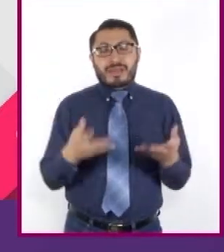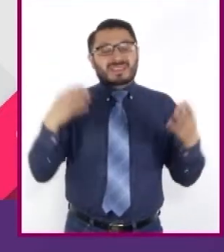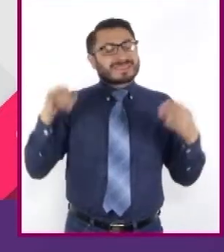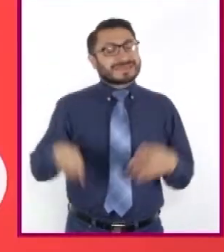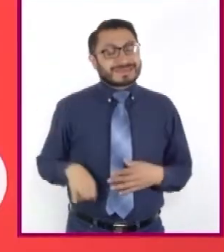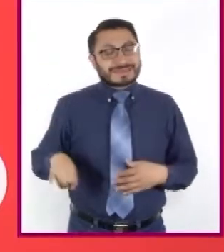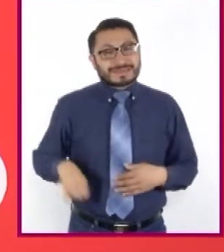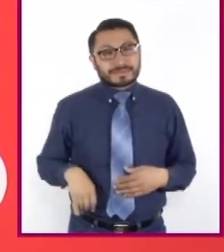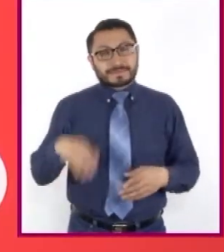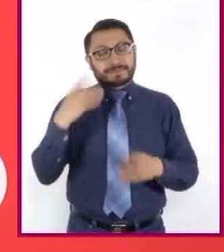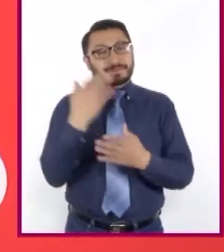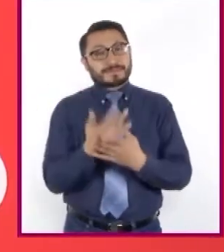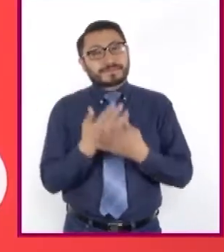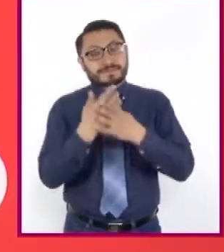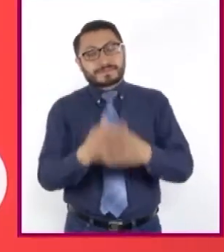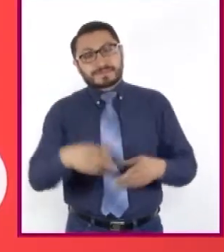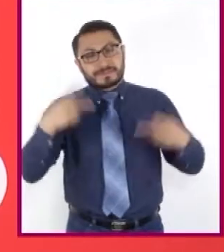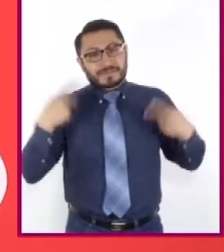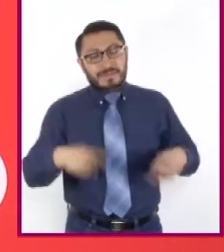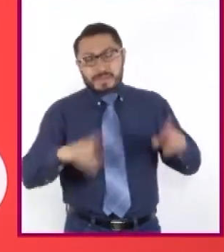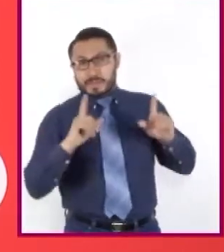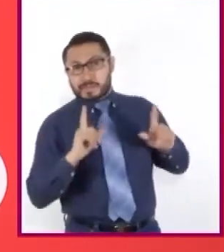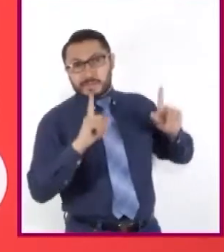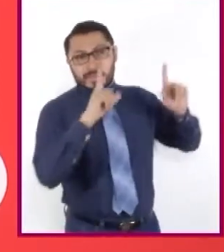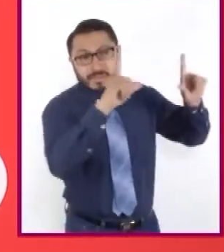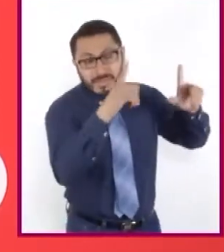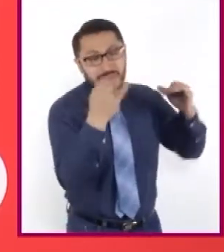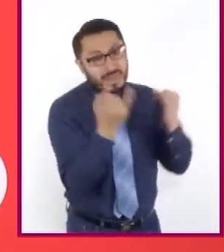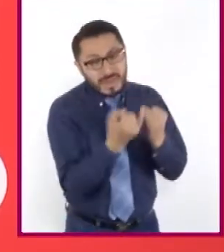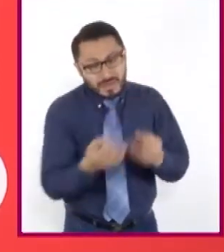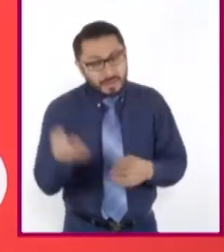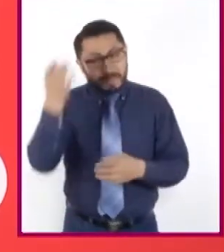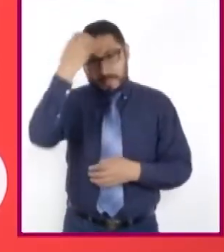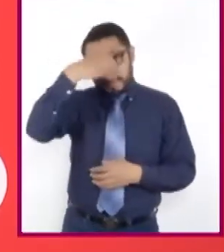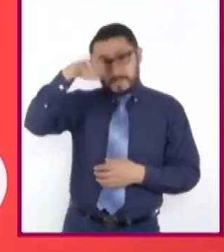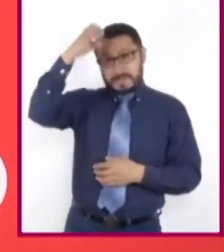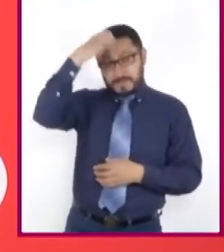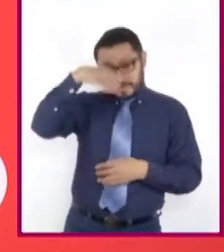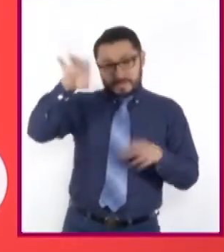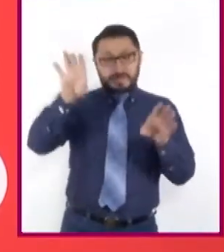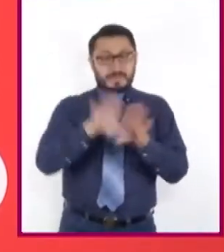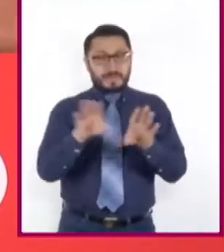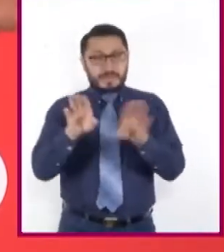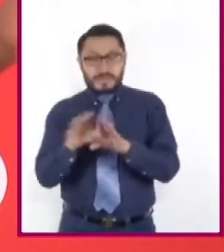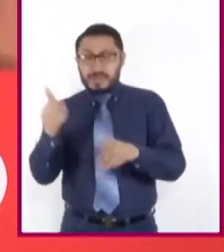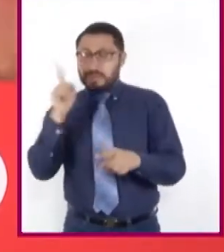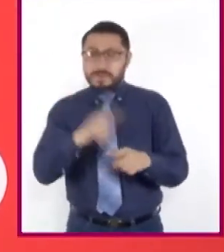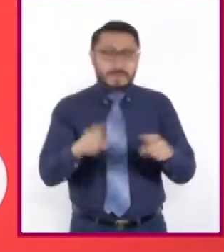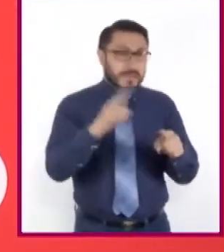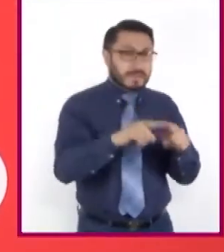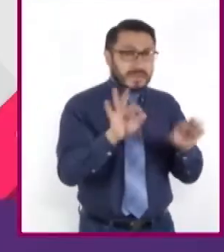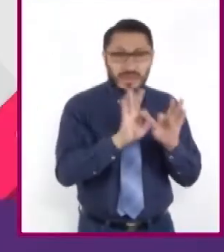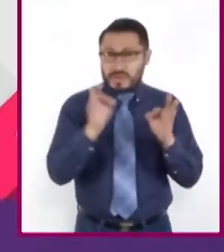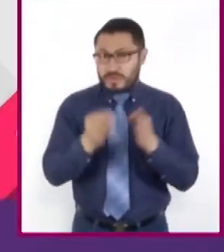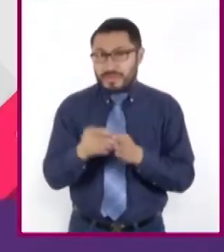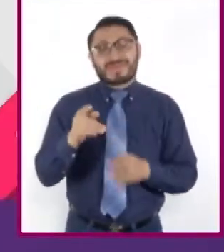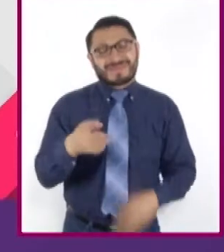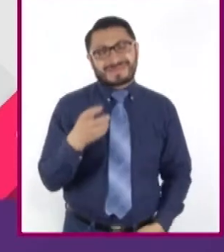público. También se empieza a experimentar con otros materiales y formatos. Les digo que son curiosos.